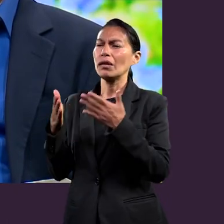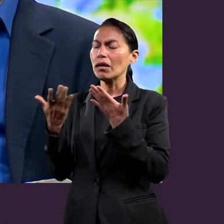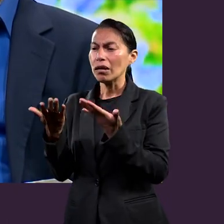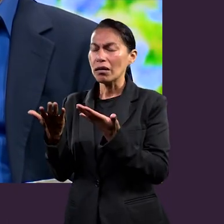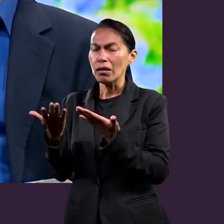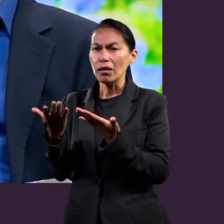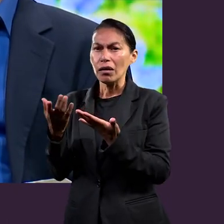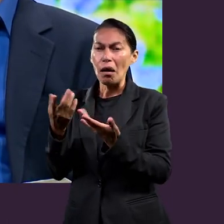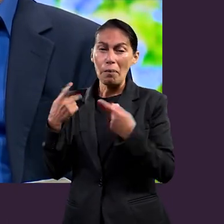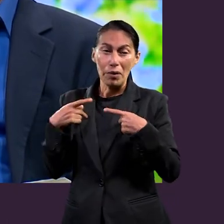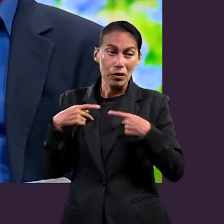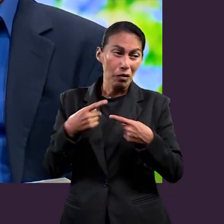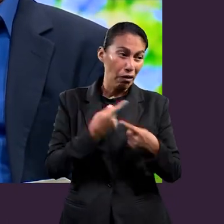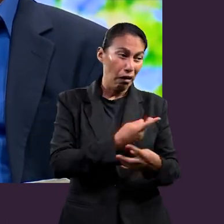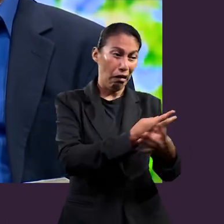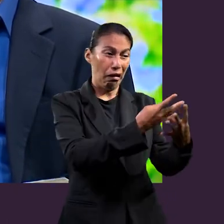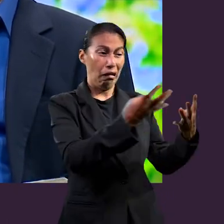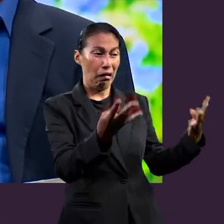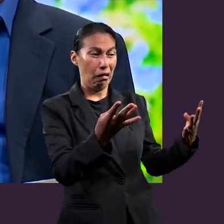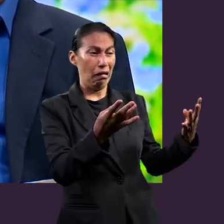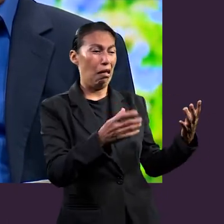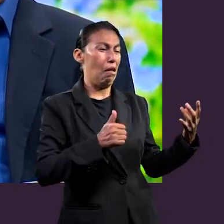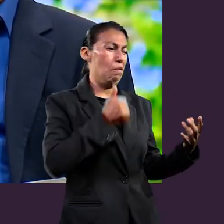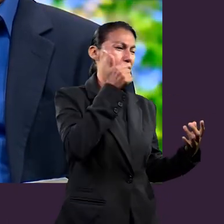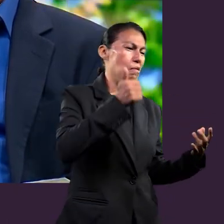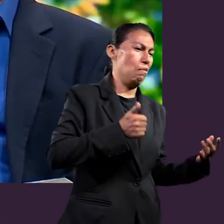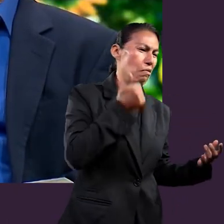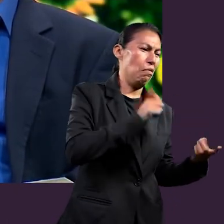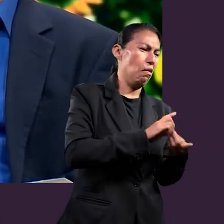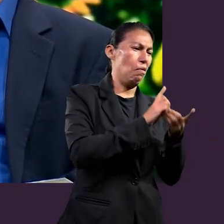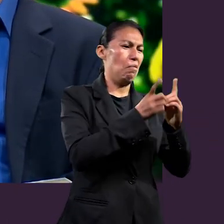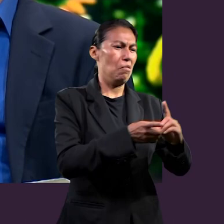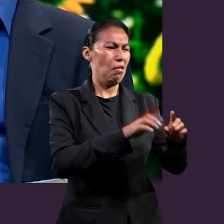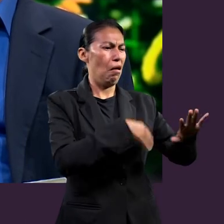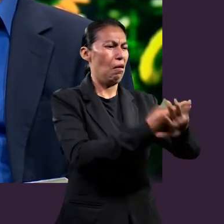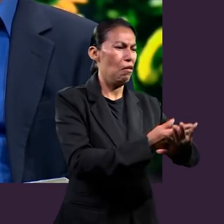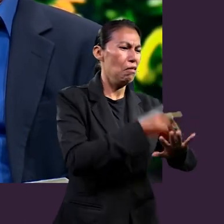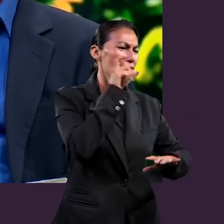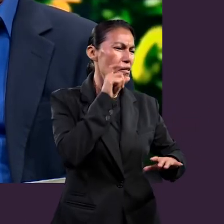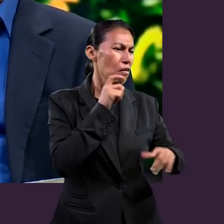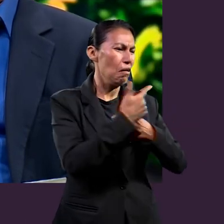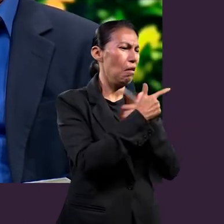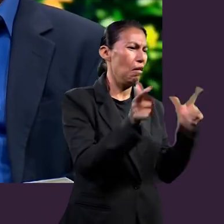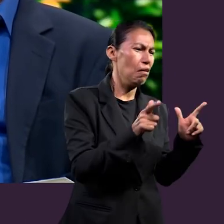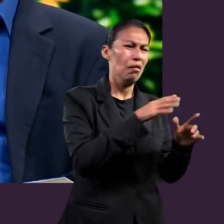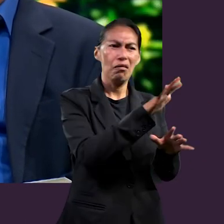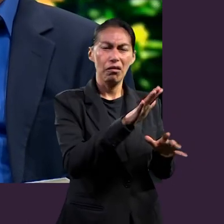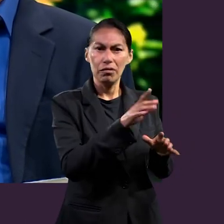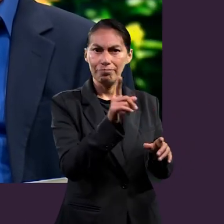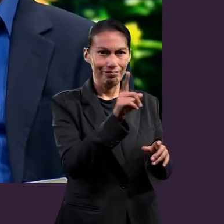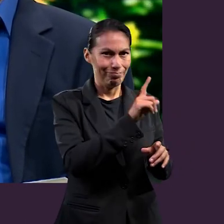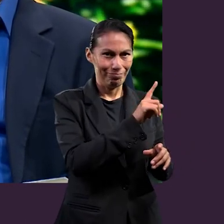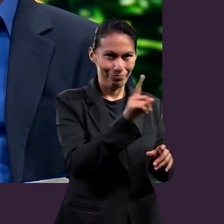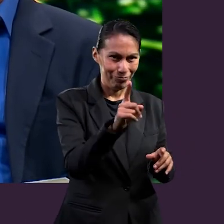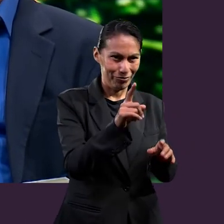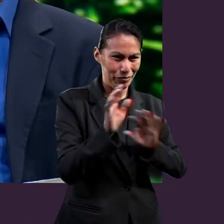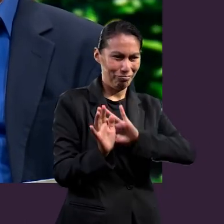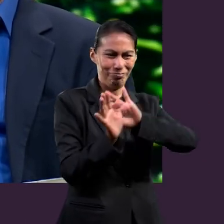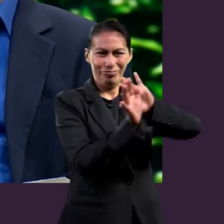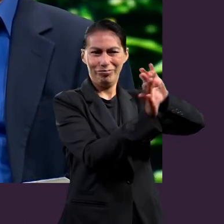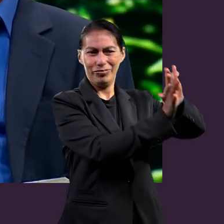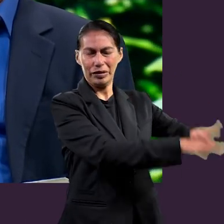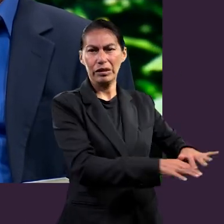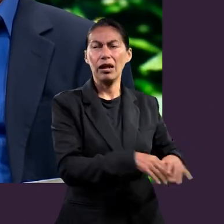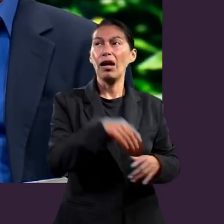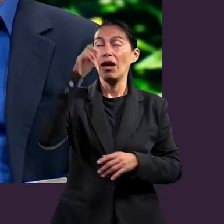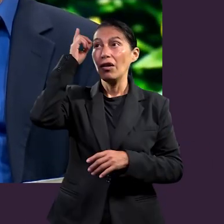sexualidad a un plano de respeto y de consideración, y no, como los paganos lo hacían, de abuso, de dominio